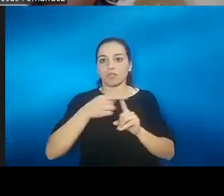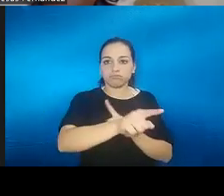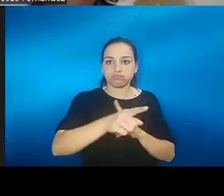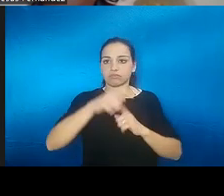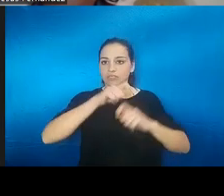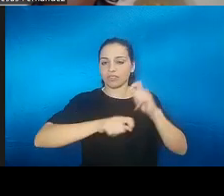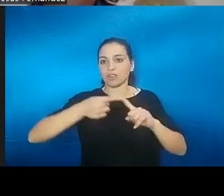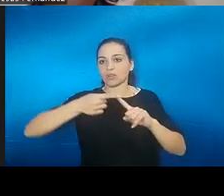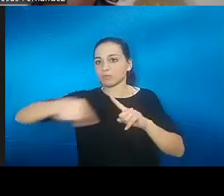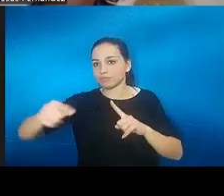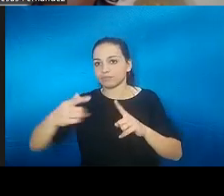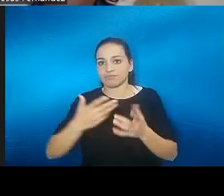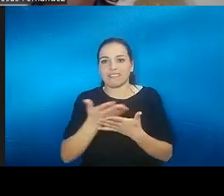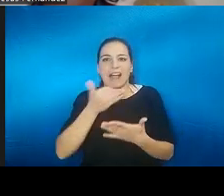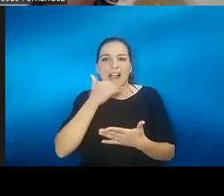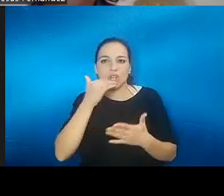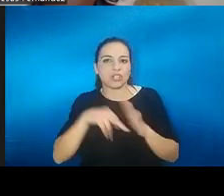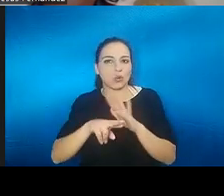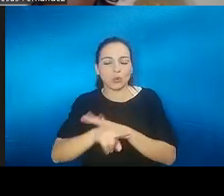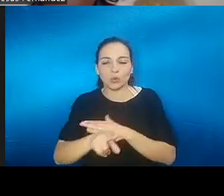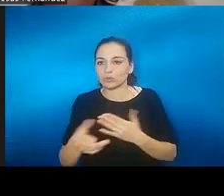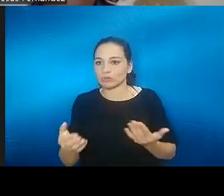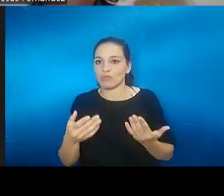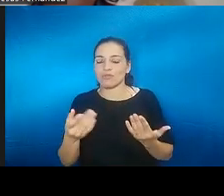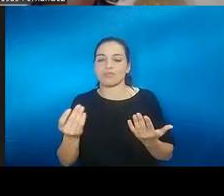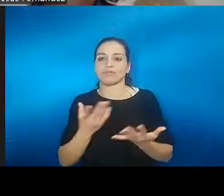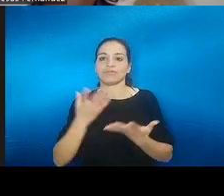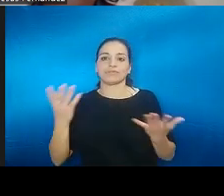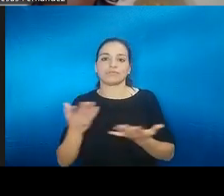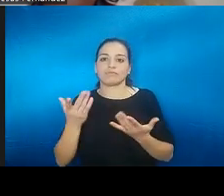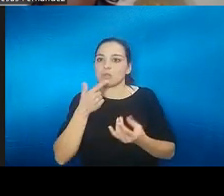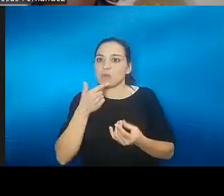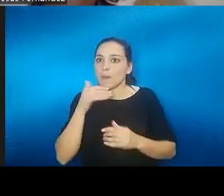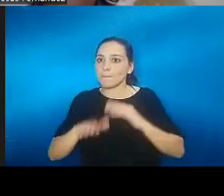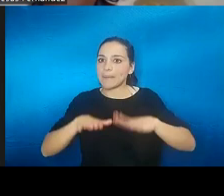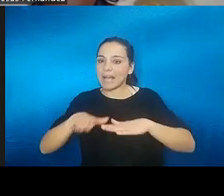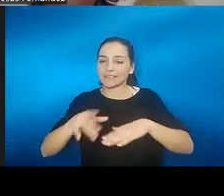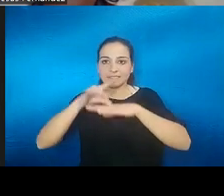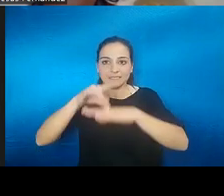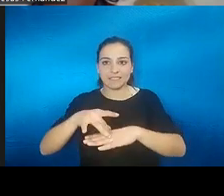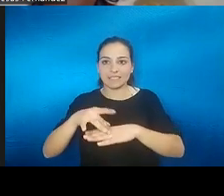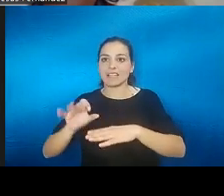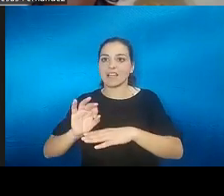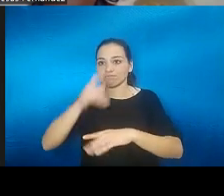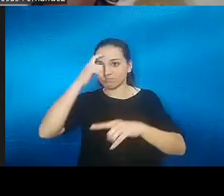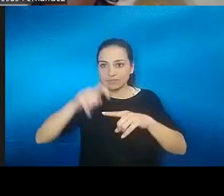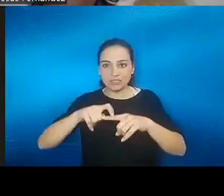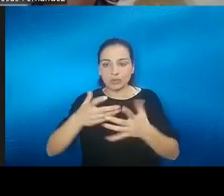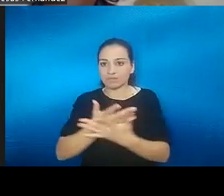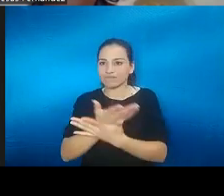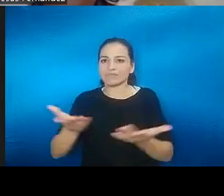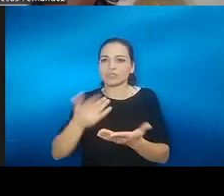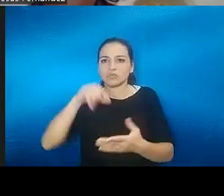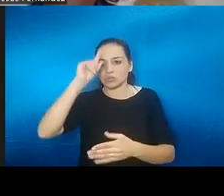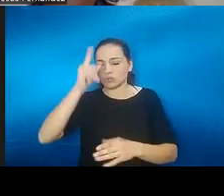la asociación o que sepan derivar que hay unos pasos a seguir o si va a necesitar un psicólogo no sé